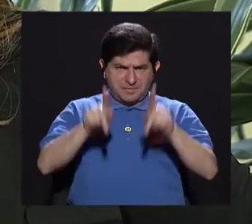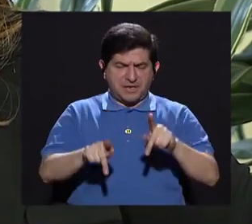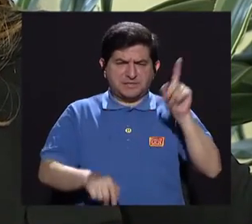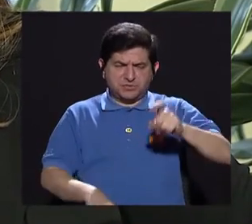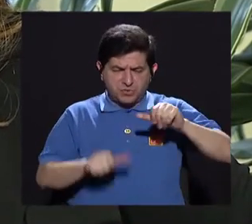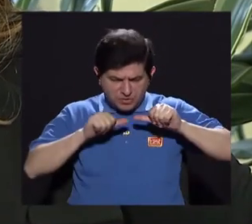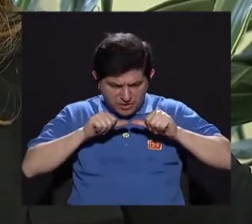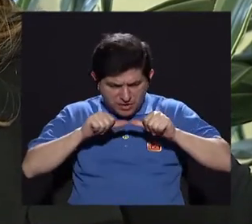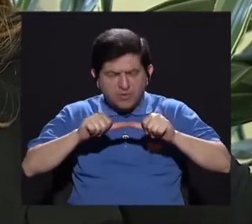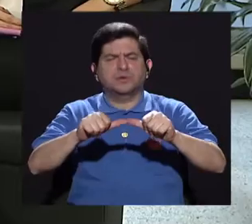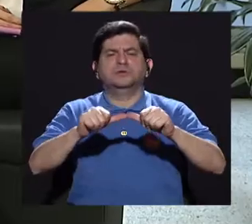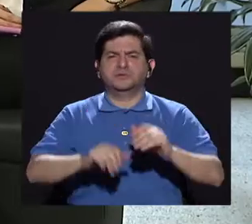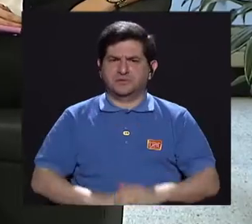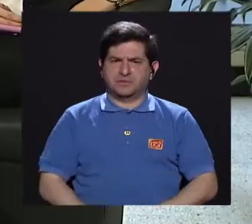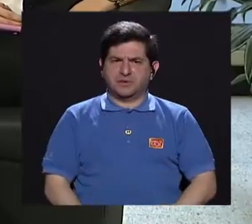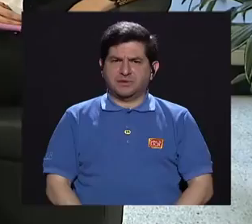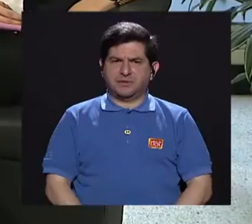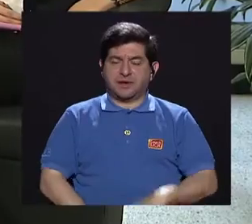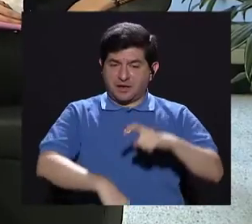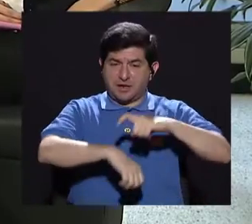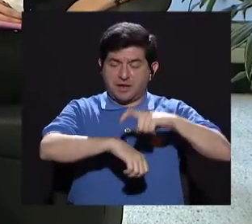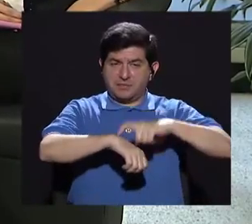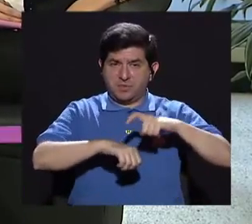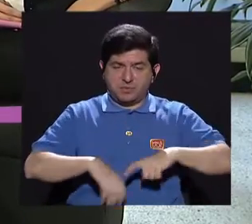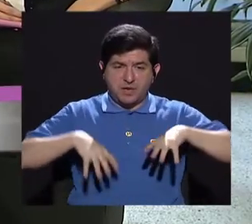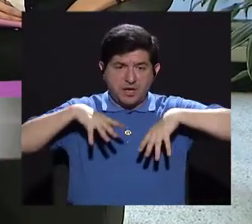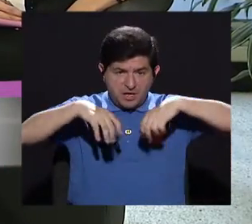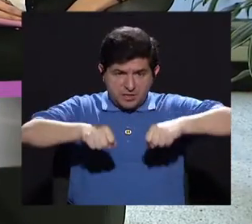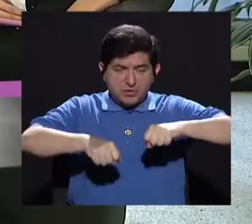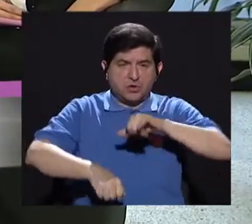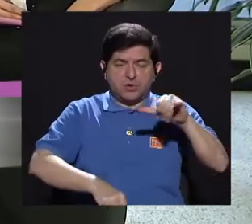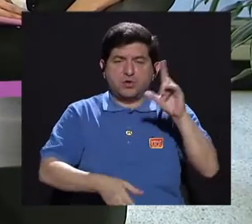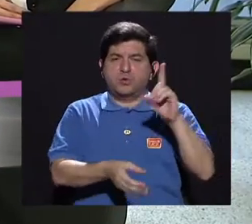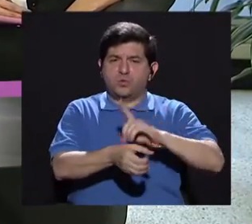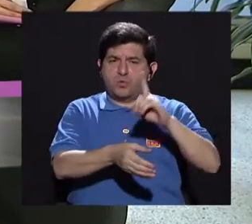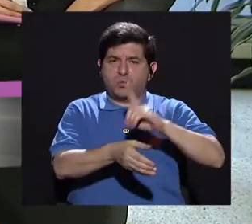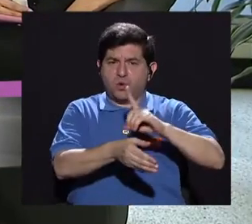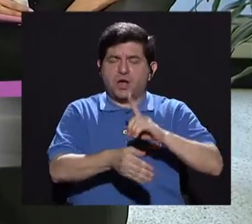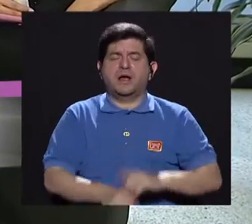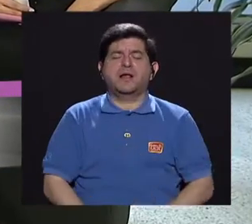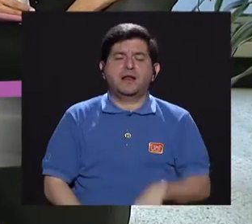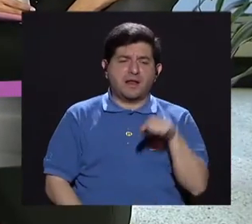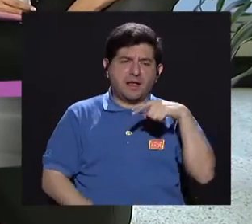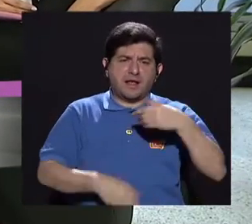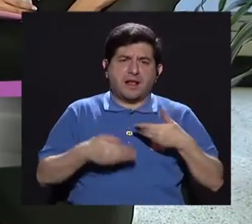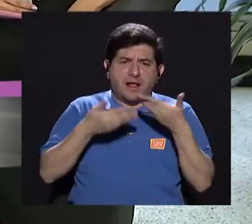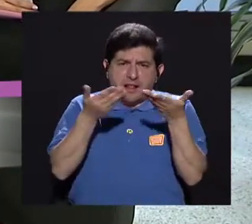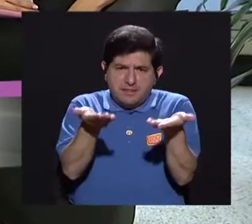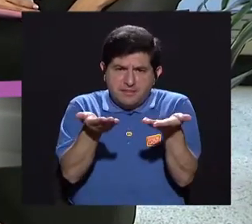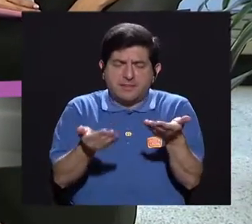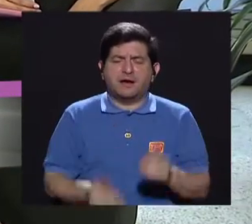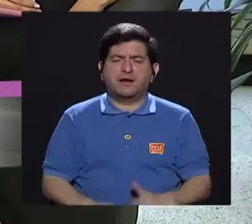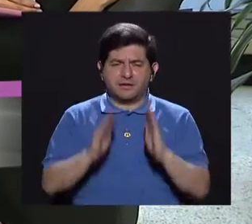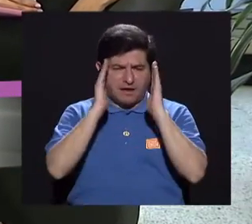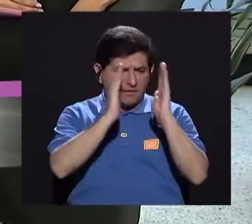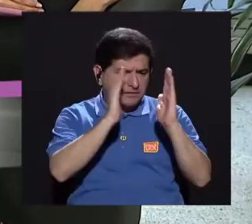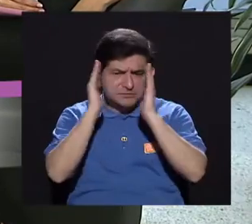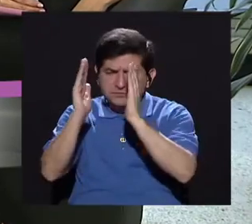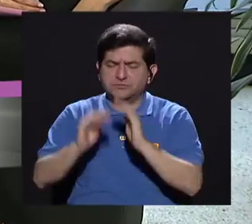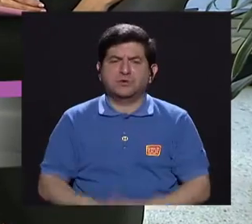el paciente al adquirir su cita y también el médico al atenderlo? ¿Verdad? Porque a veces nosotros